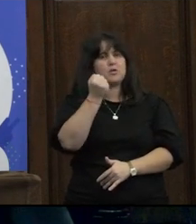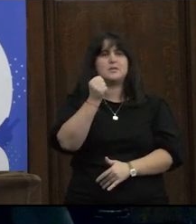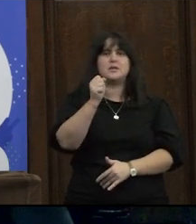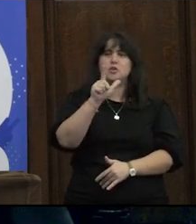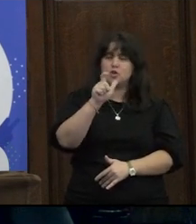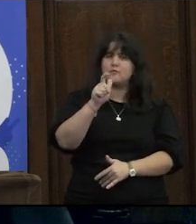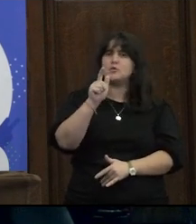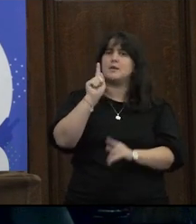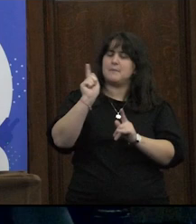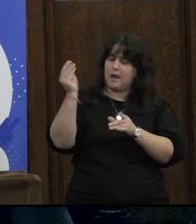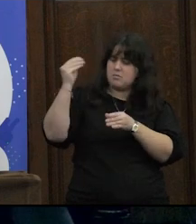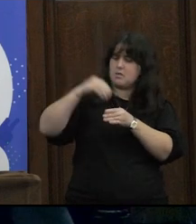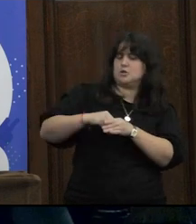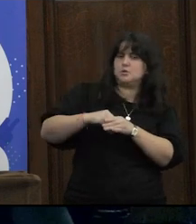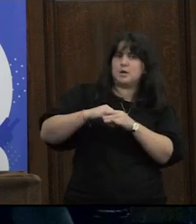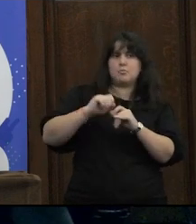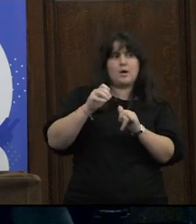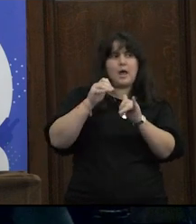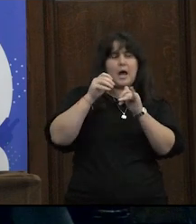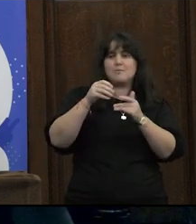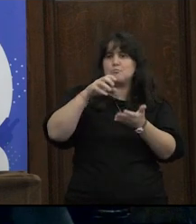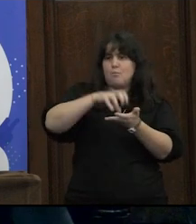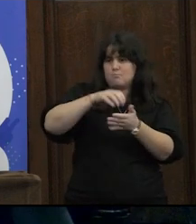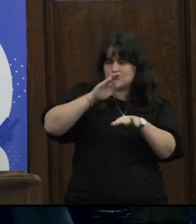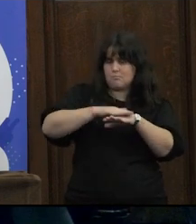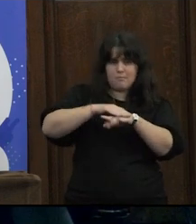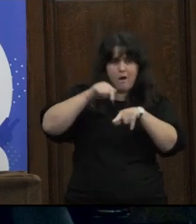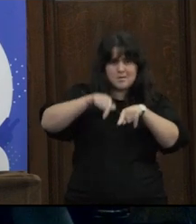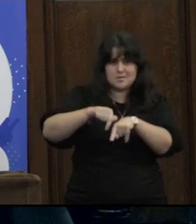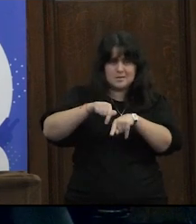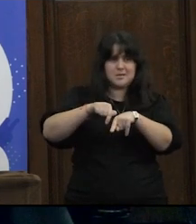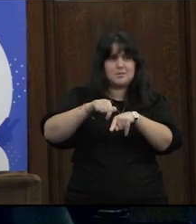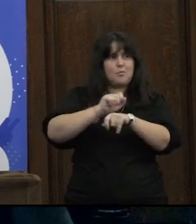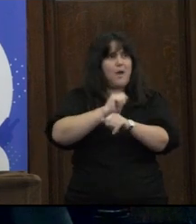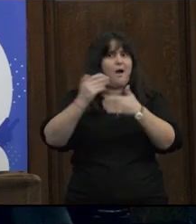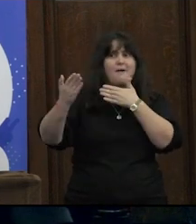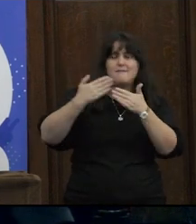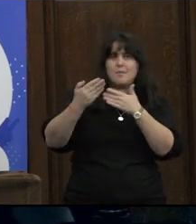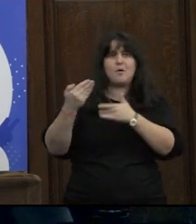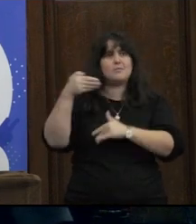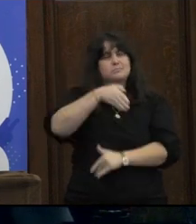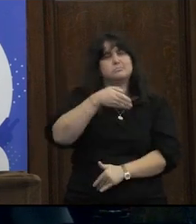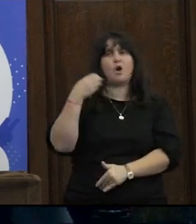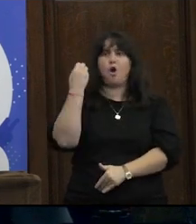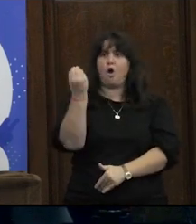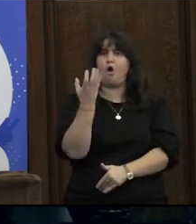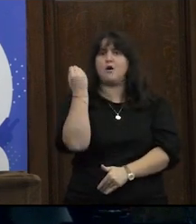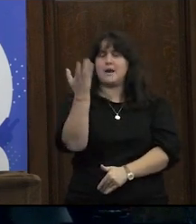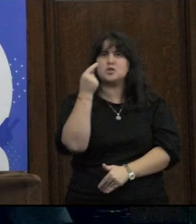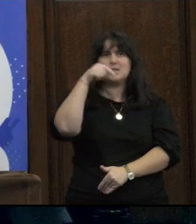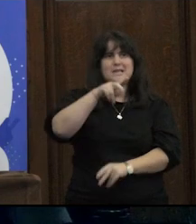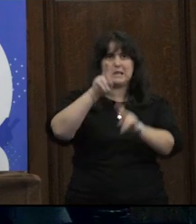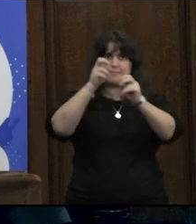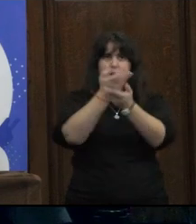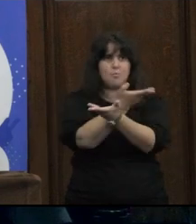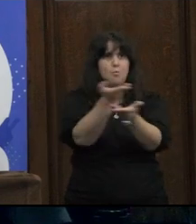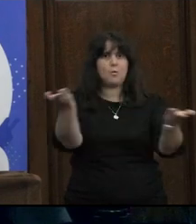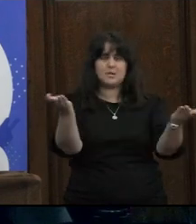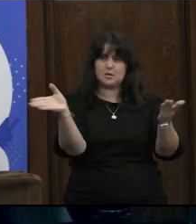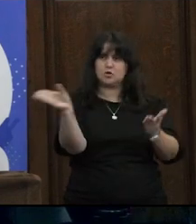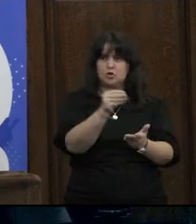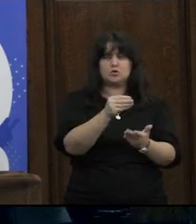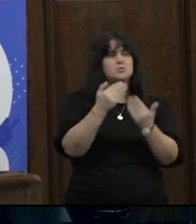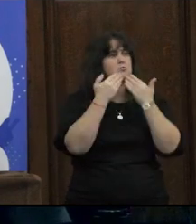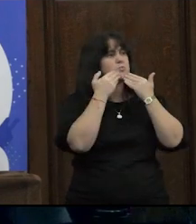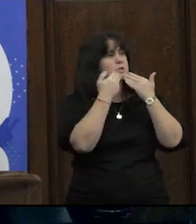obviamente que es parte de la construcción poder contar con estos espacios ¿no? o sea la importancia de venir a un congreso de la facultad y que esto sea una temática visible para